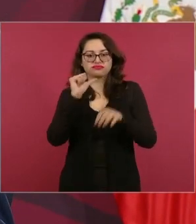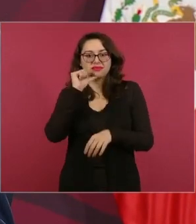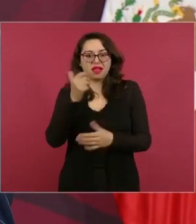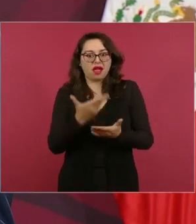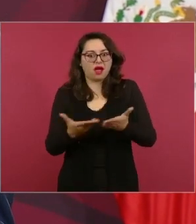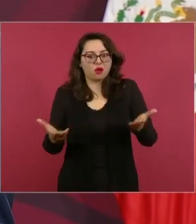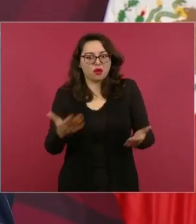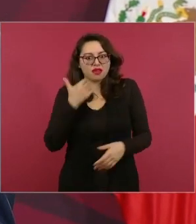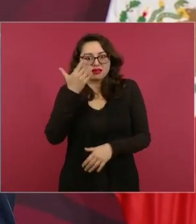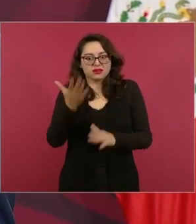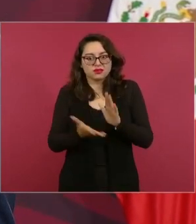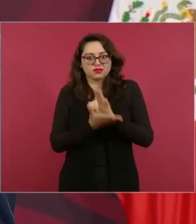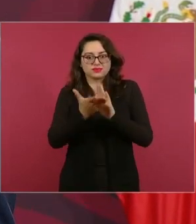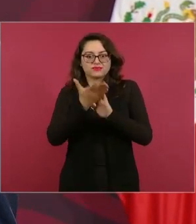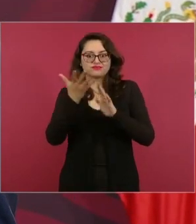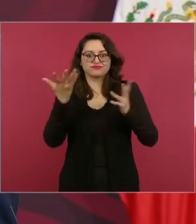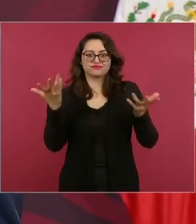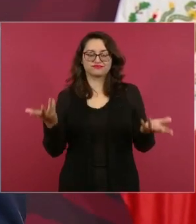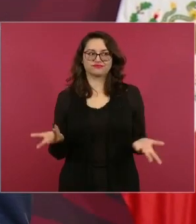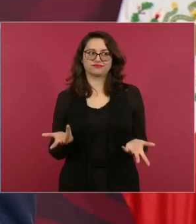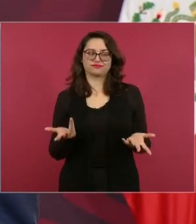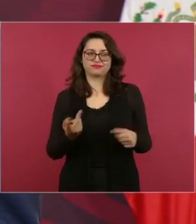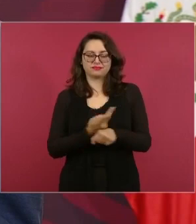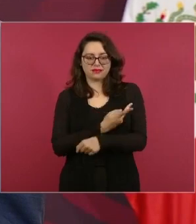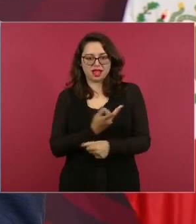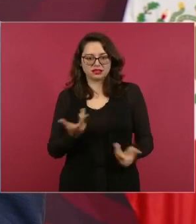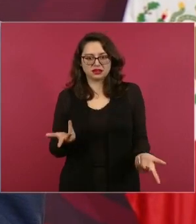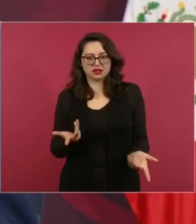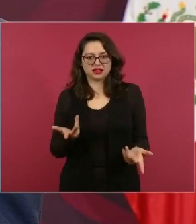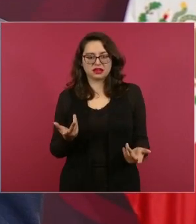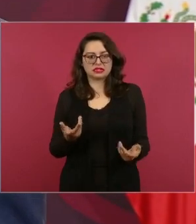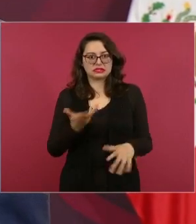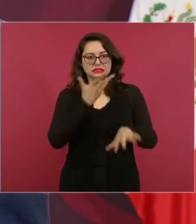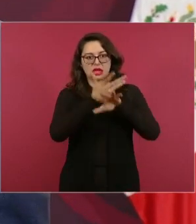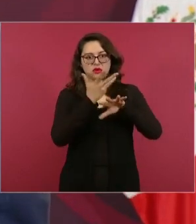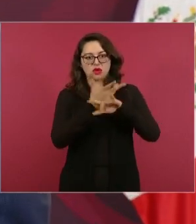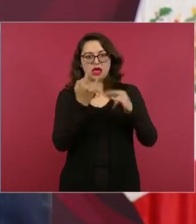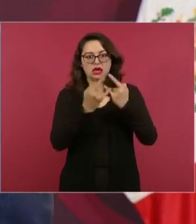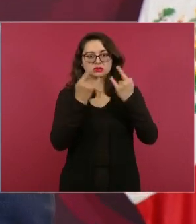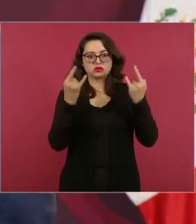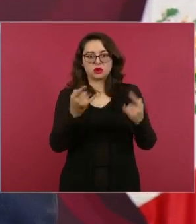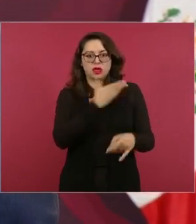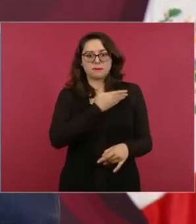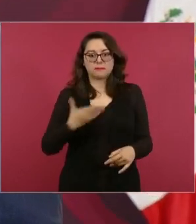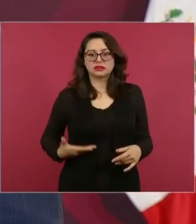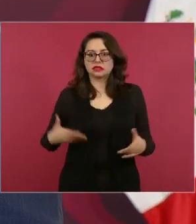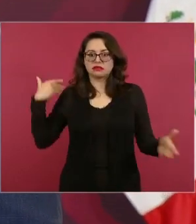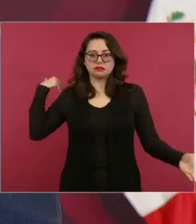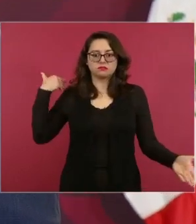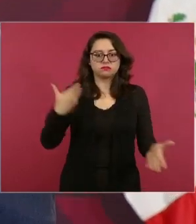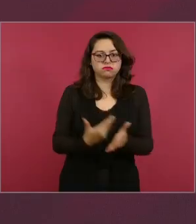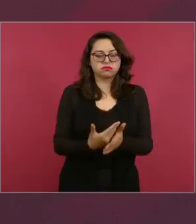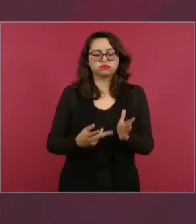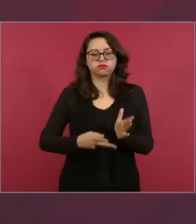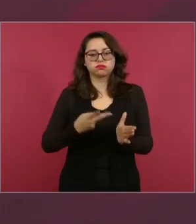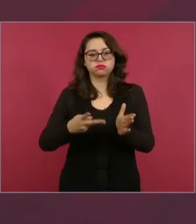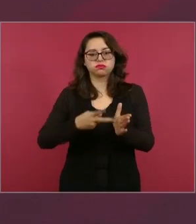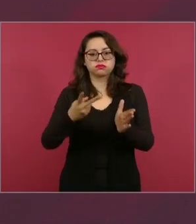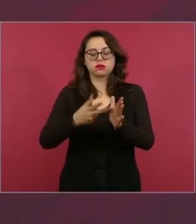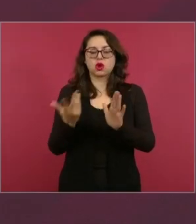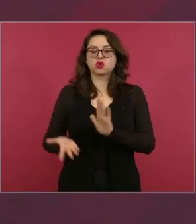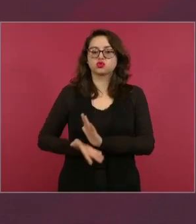es hasta ahora el único presidente que no ha construido un muro